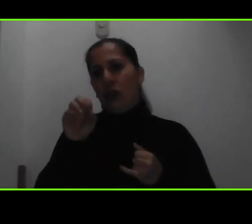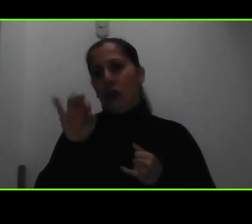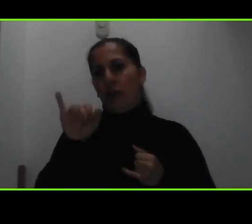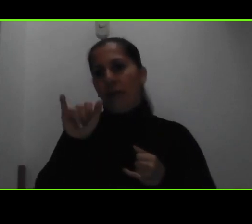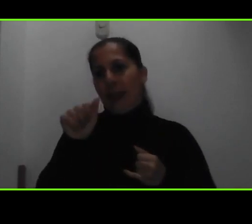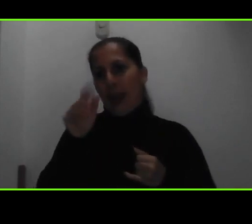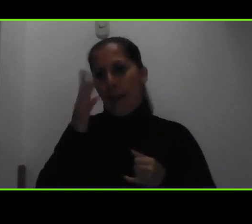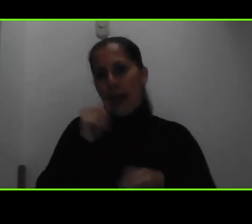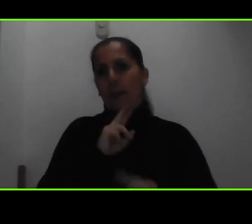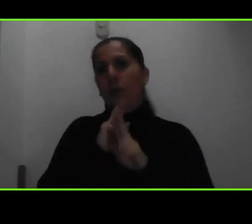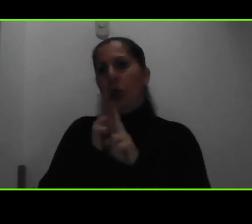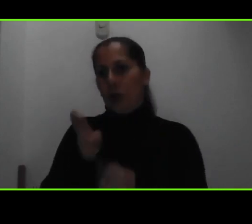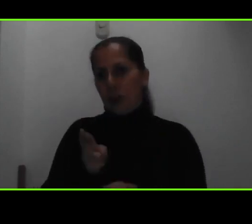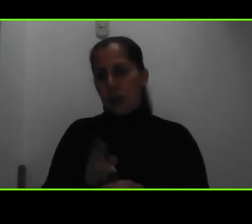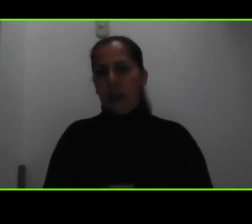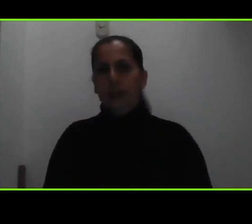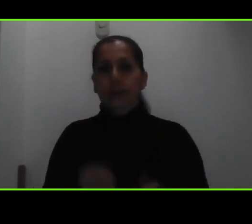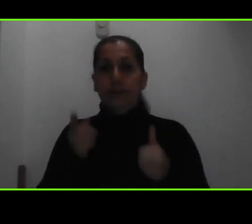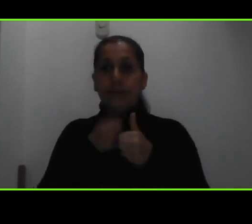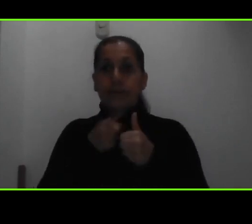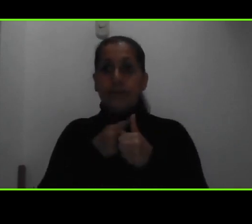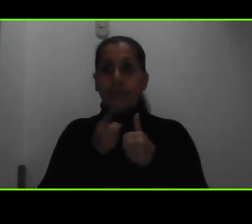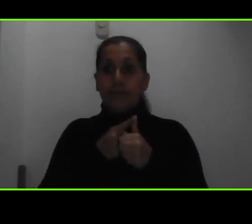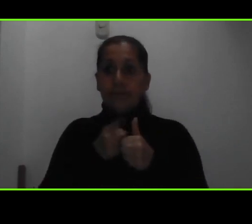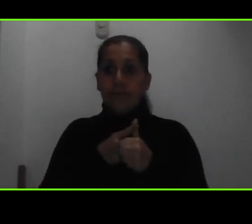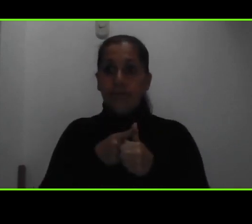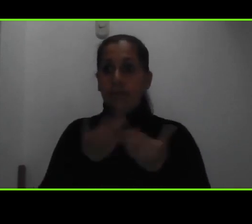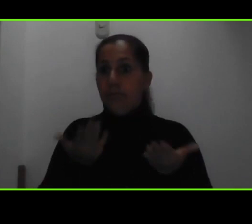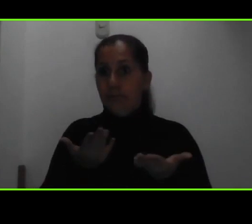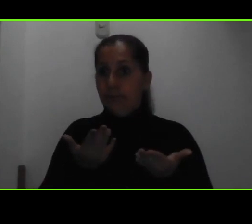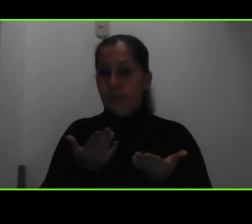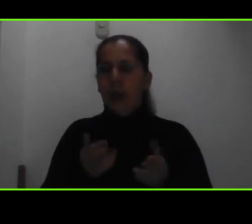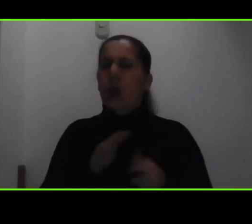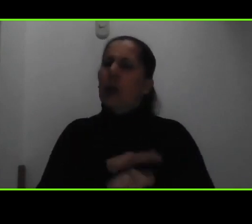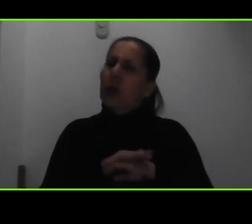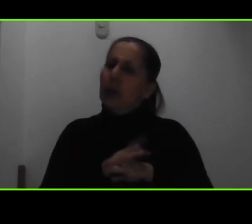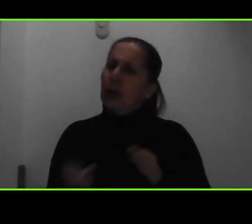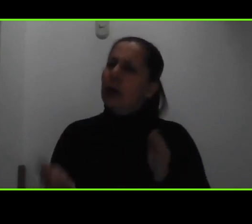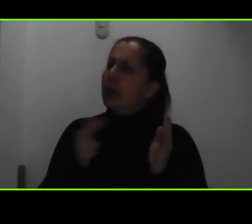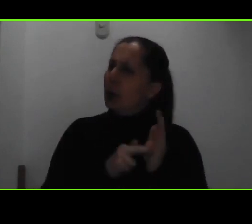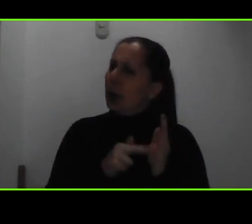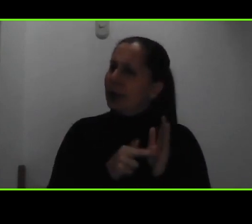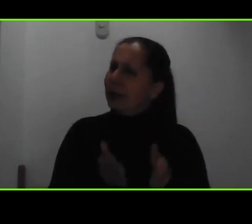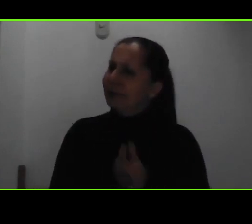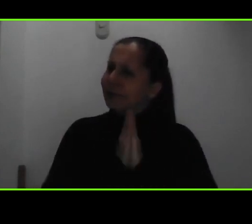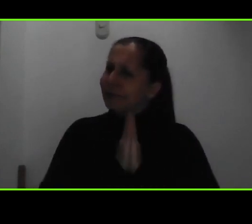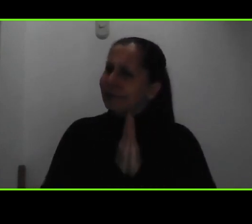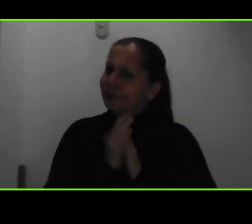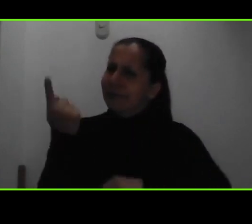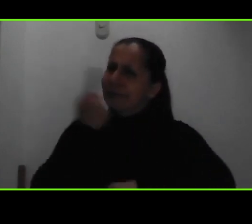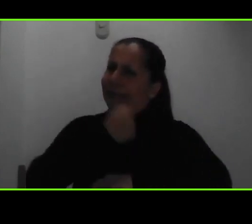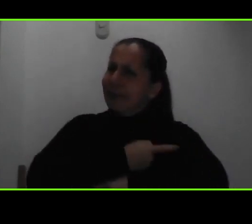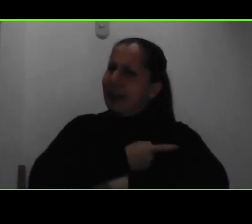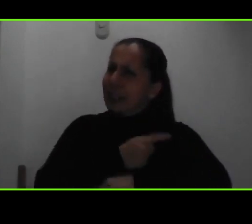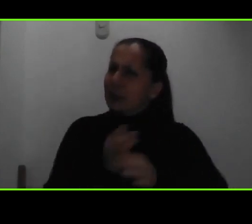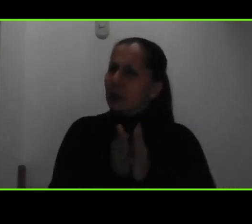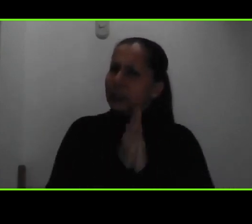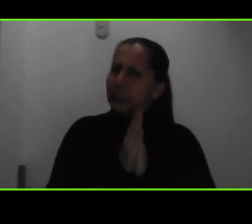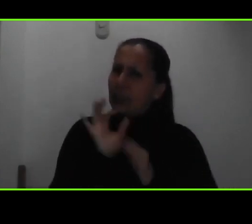responder la primera de ellas bueno es que nos reitere por favor la fecha de la solicitud que tenemos